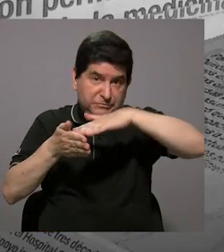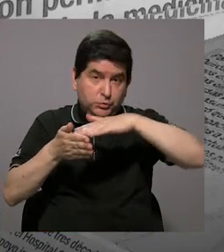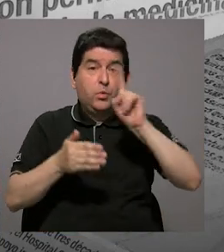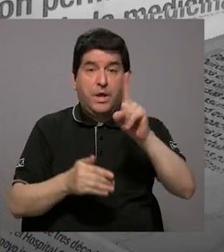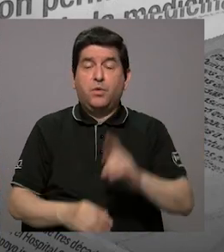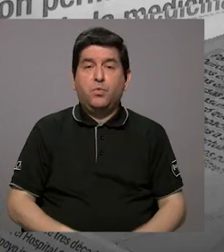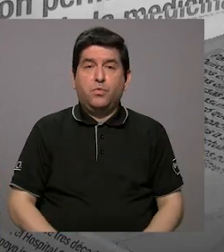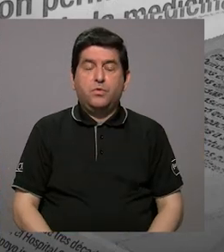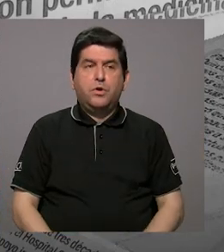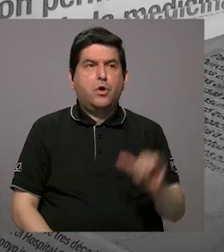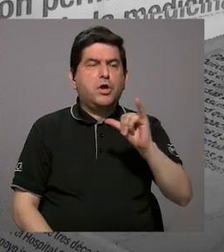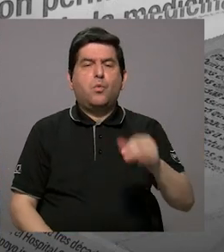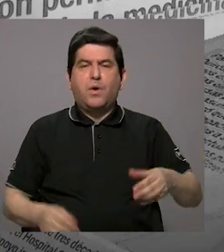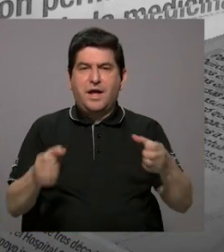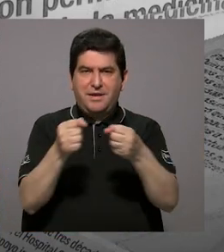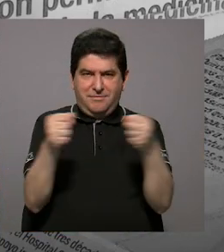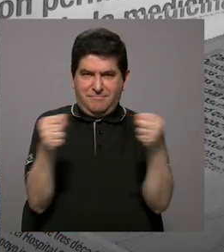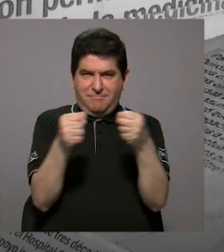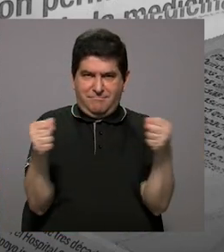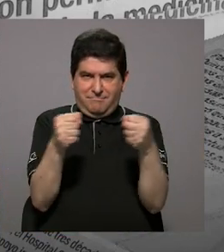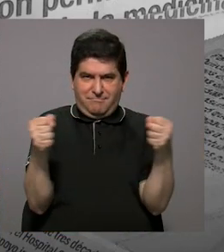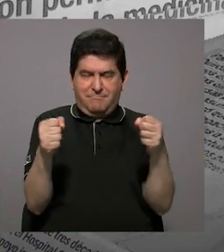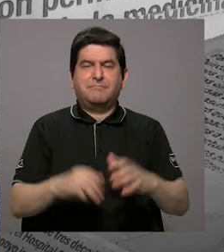uno de ellos, también textiles,